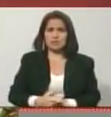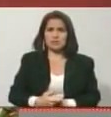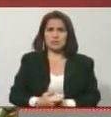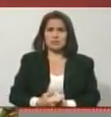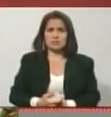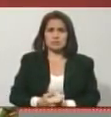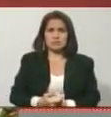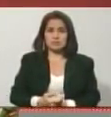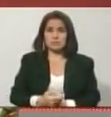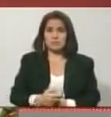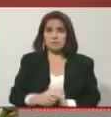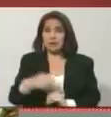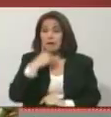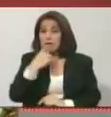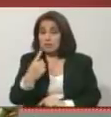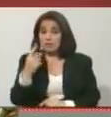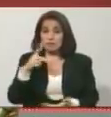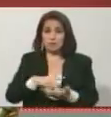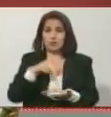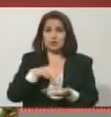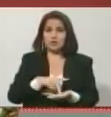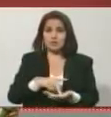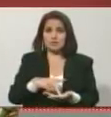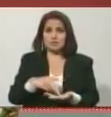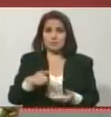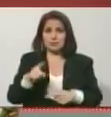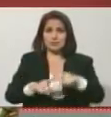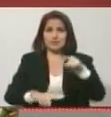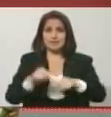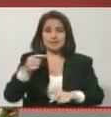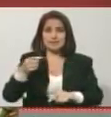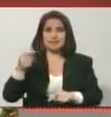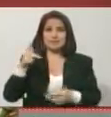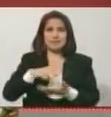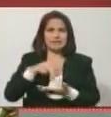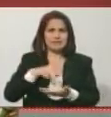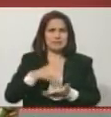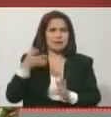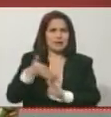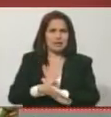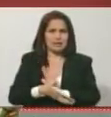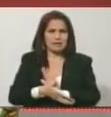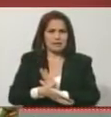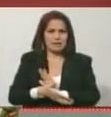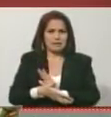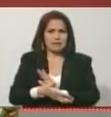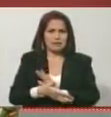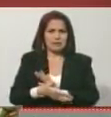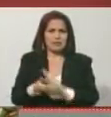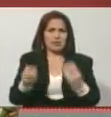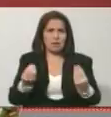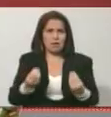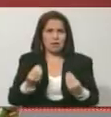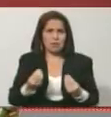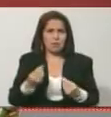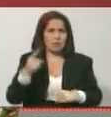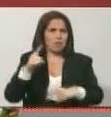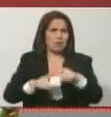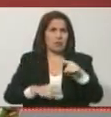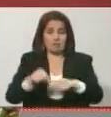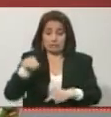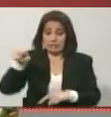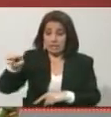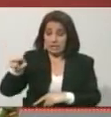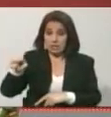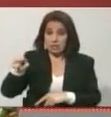dijeran a los que participaron allí, que no podían participar, que no participaran. Si ellos hubiesen